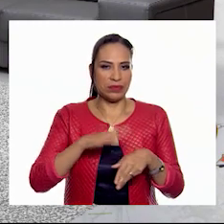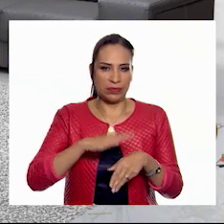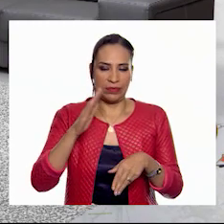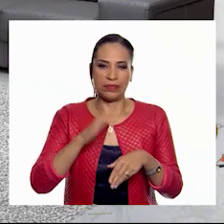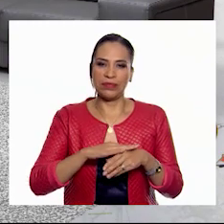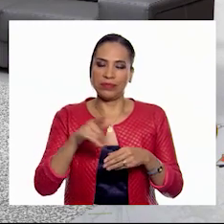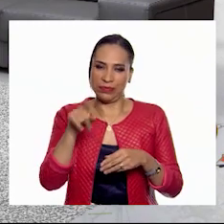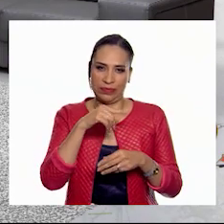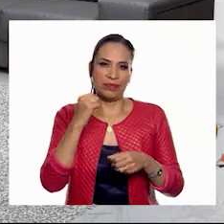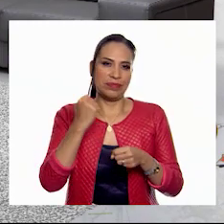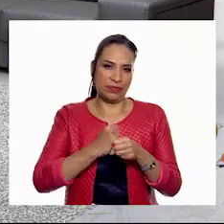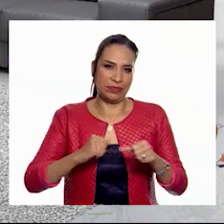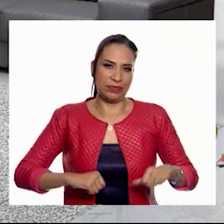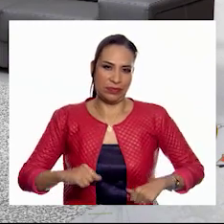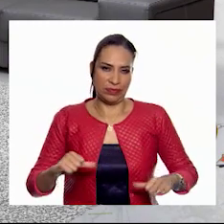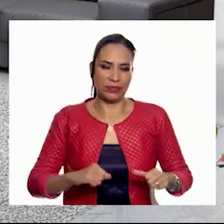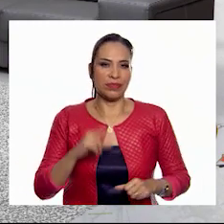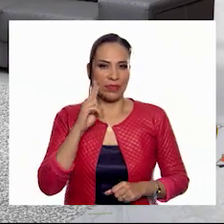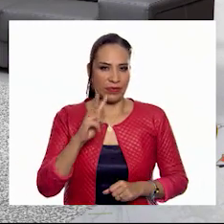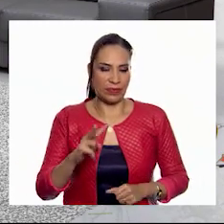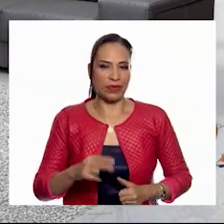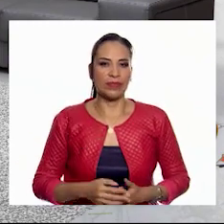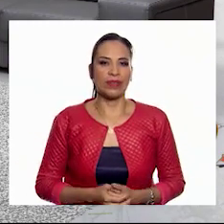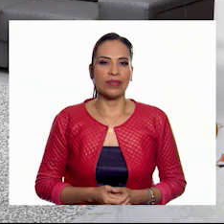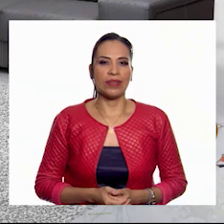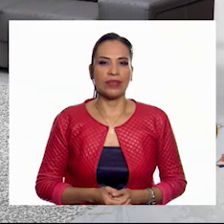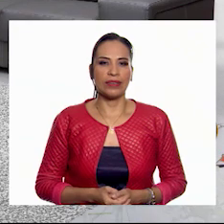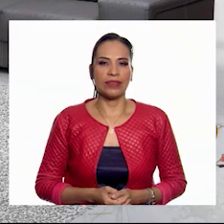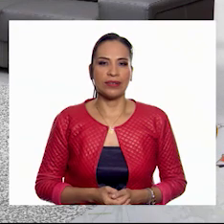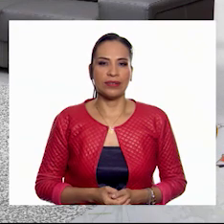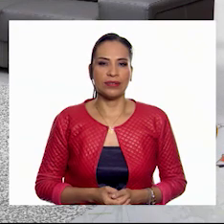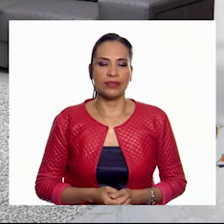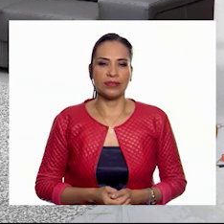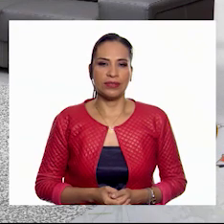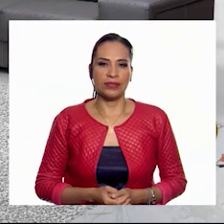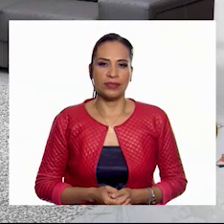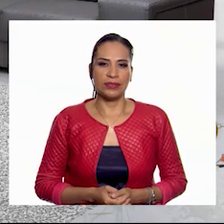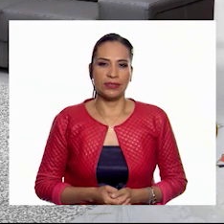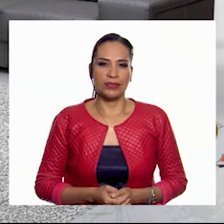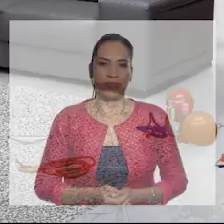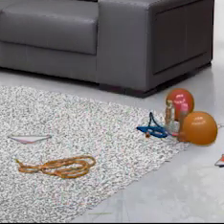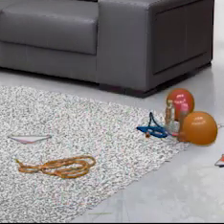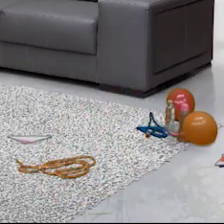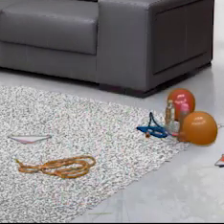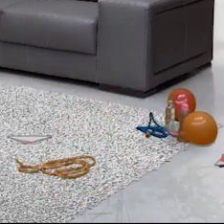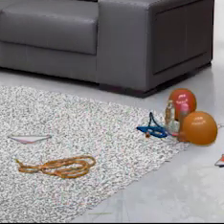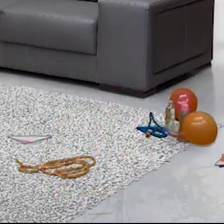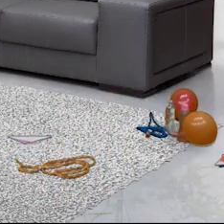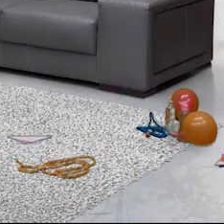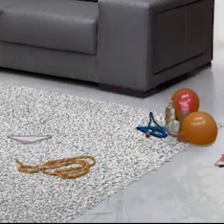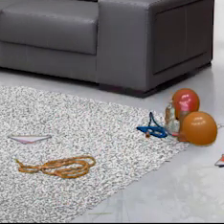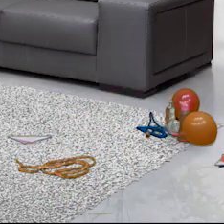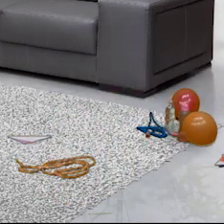caché. Exactamente. Un poquito más de complejidad. ¿Estás listo? Listísimo. ¿Listos y listas en casa? Una, dos, tres.